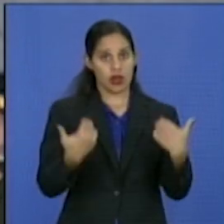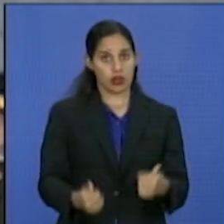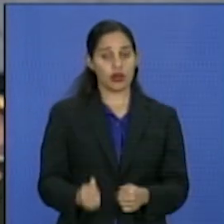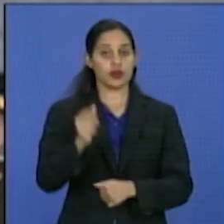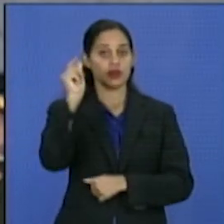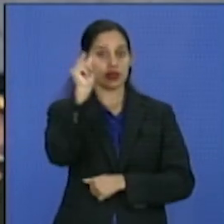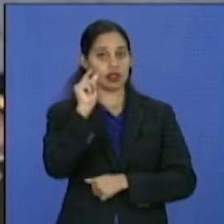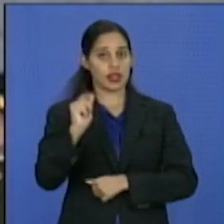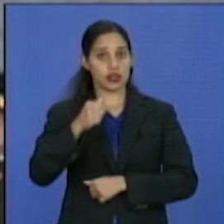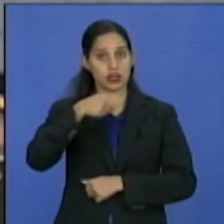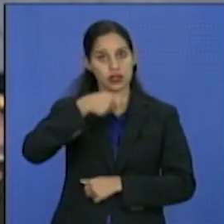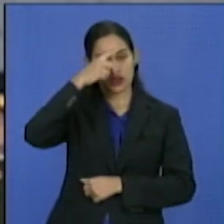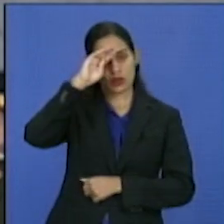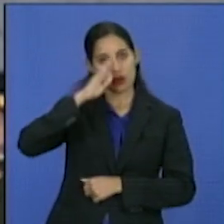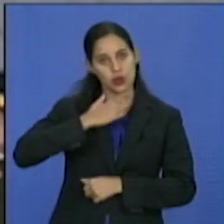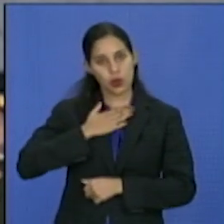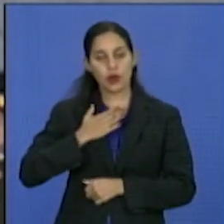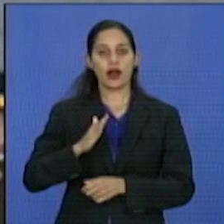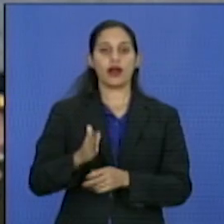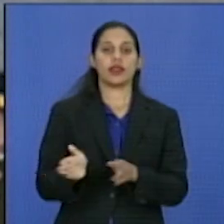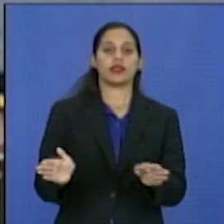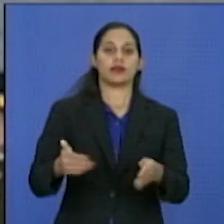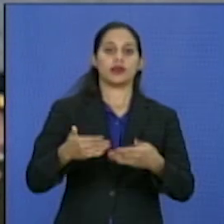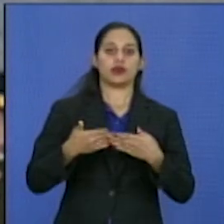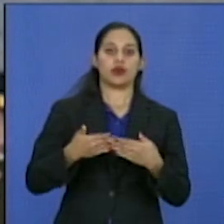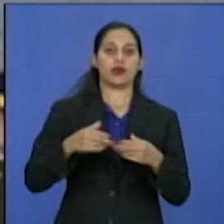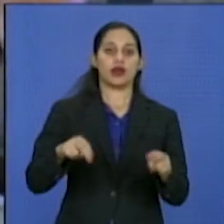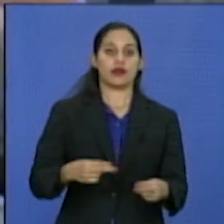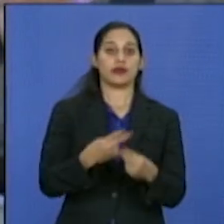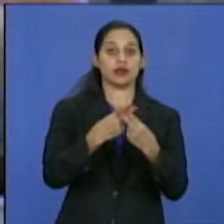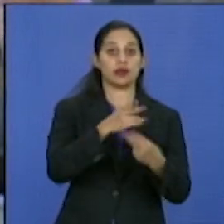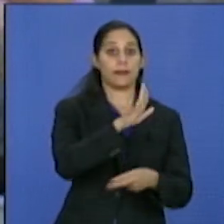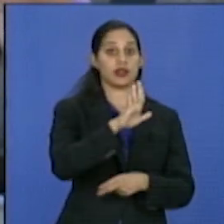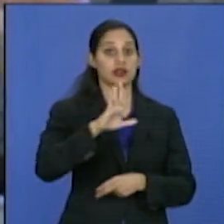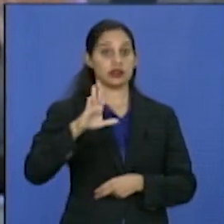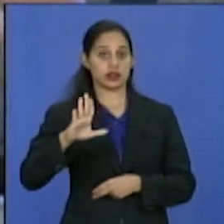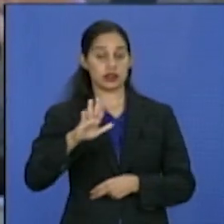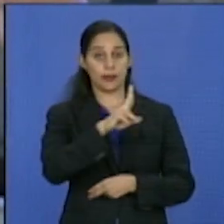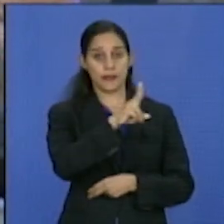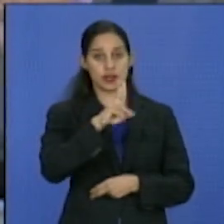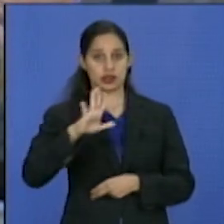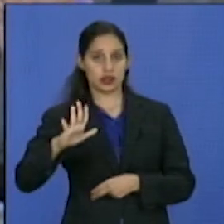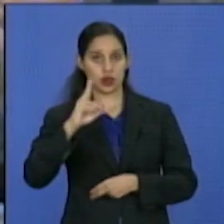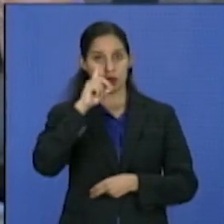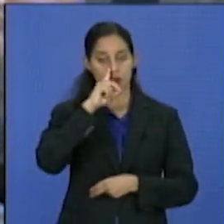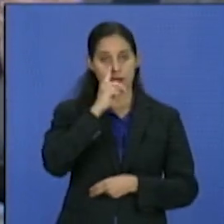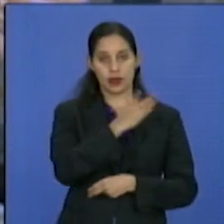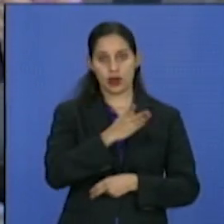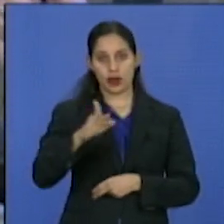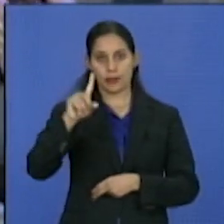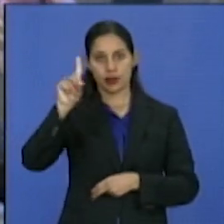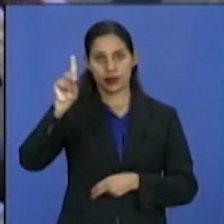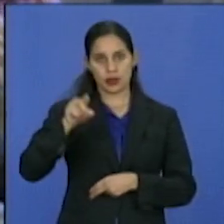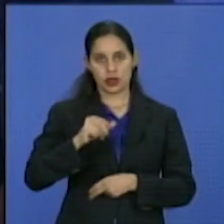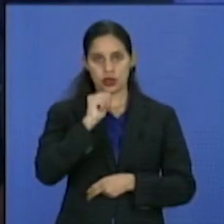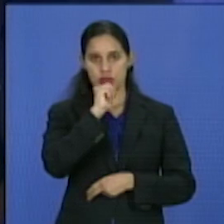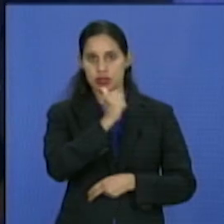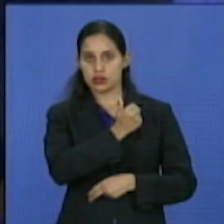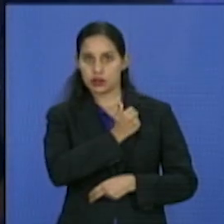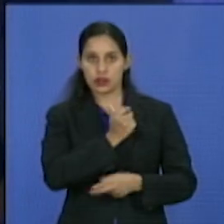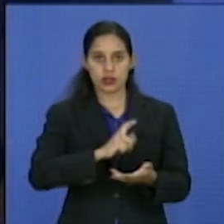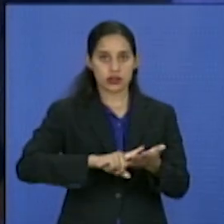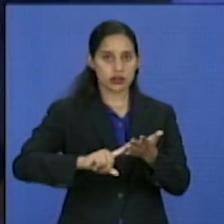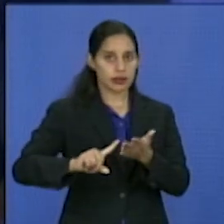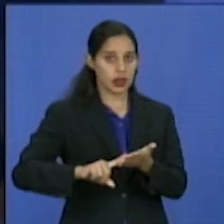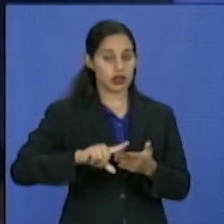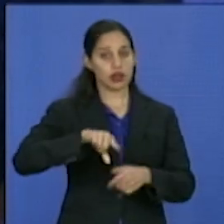Cuba, dieron por concluido el evento. Del 25 de noviembre al 1 de diciembre, la vigésimo sexta edición de la Semana de la